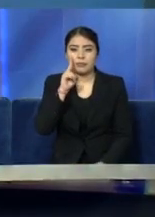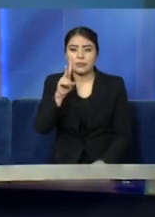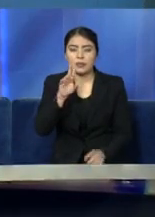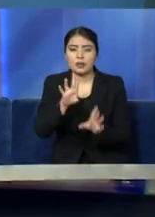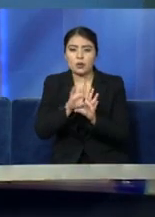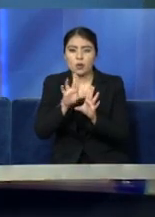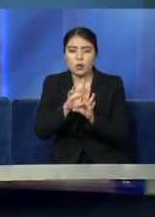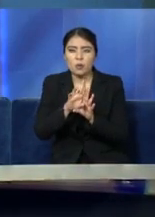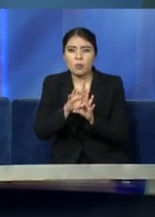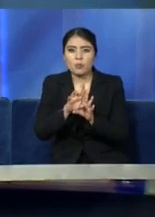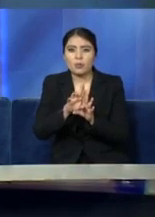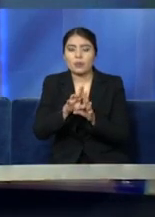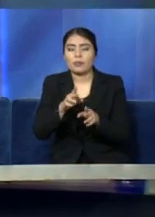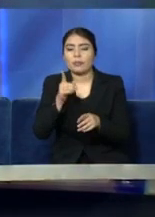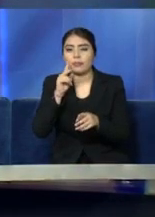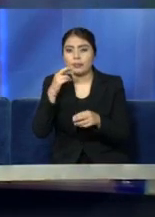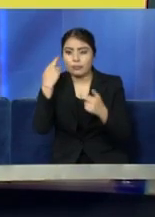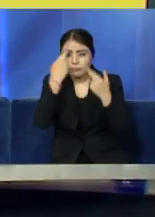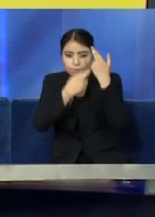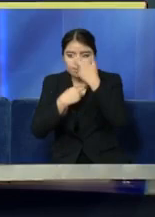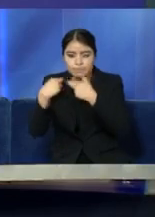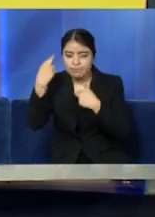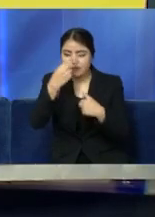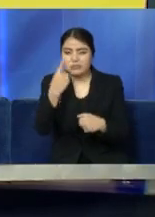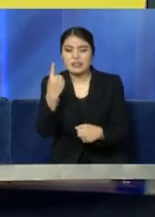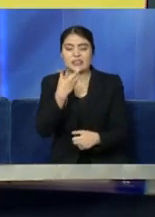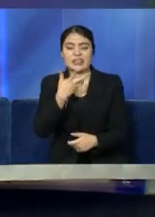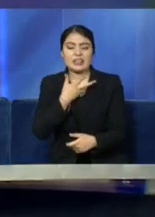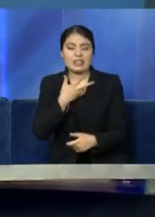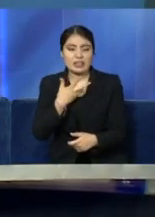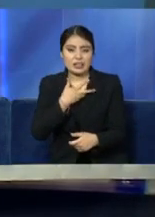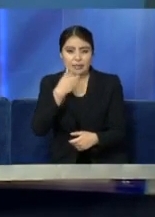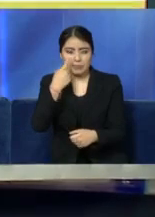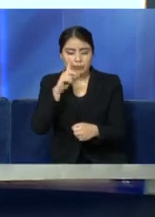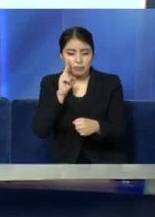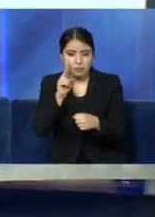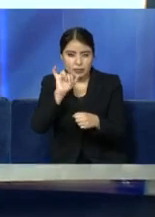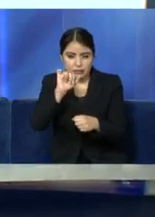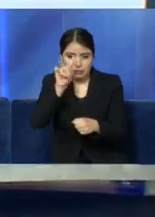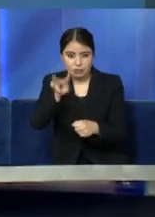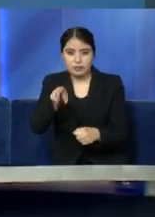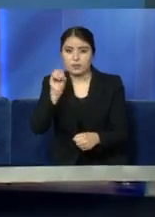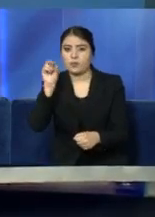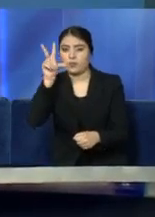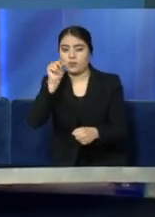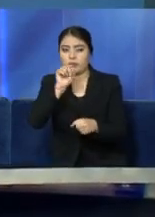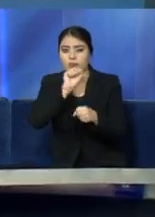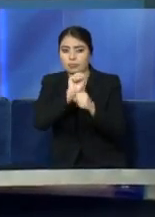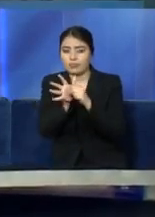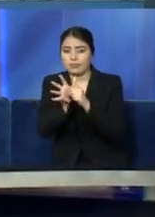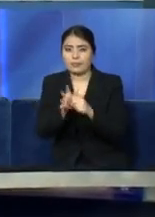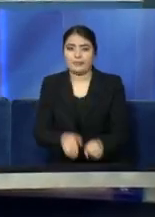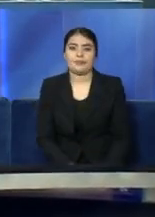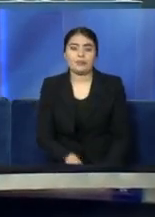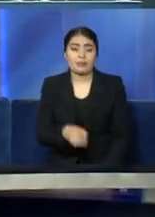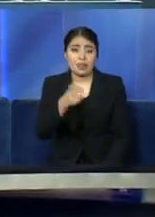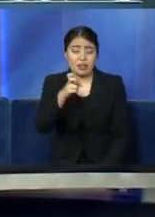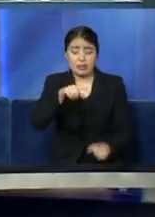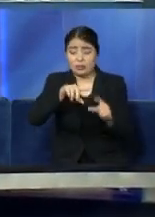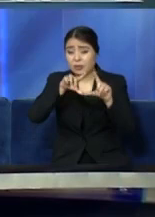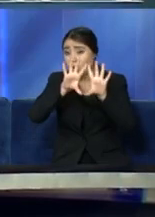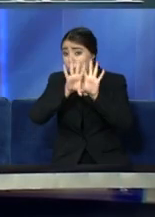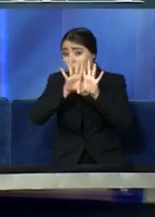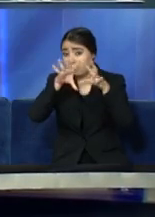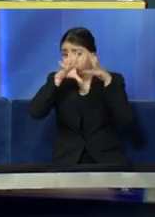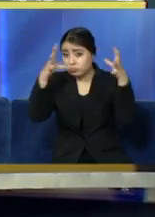debe de reunir las condiciones que nos marca la definición operacional de caso, que es muy clara a nivel nacional y ahí nos